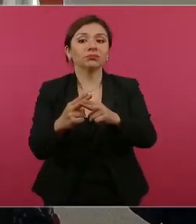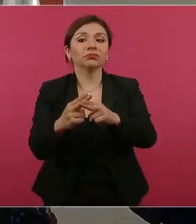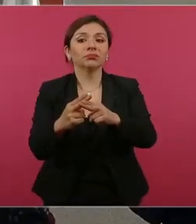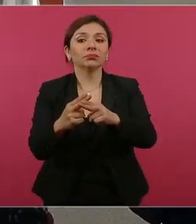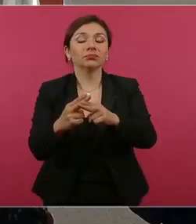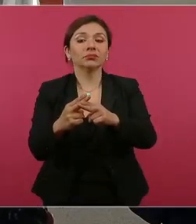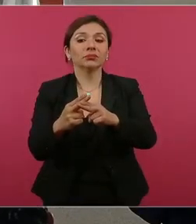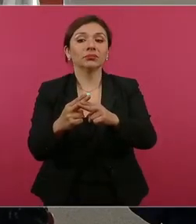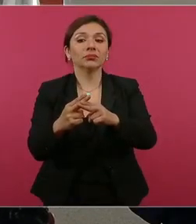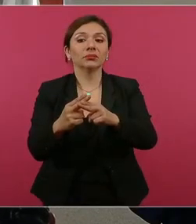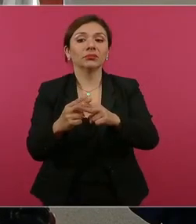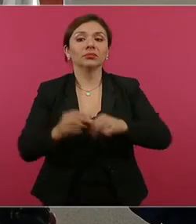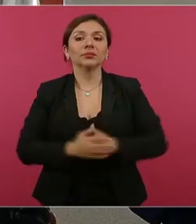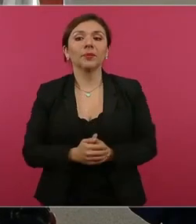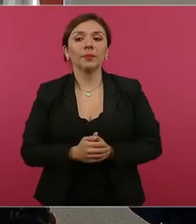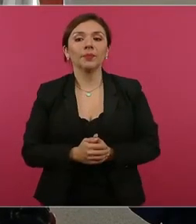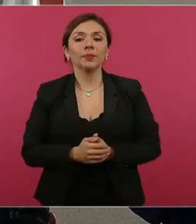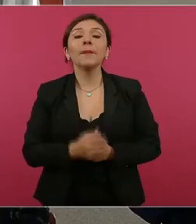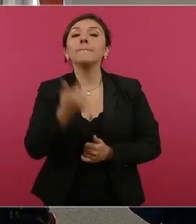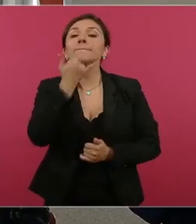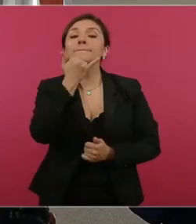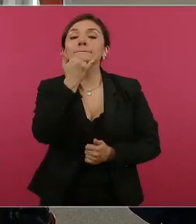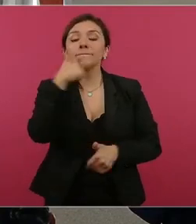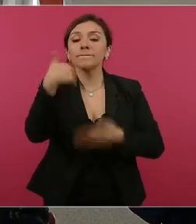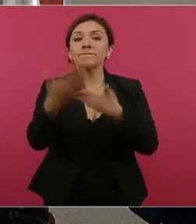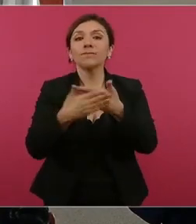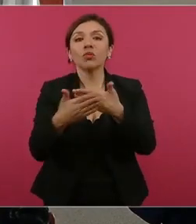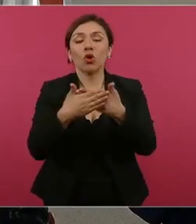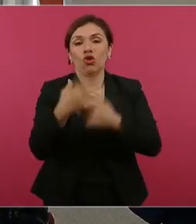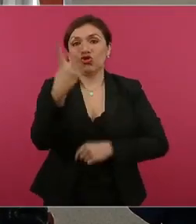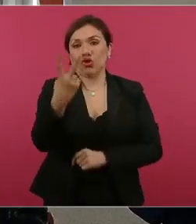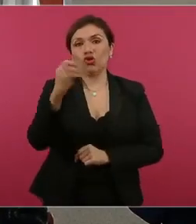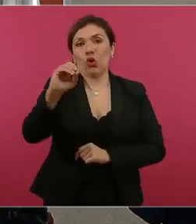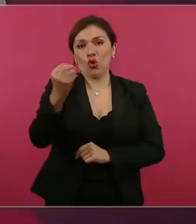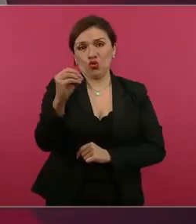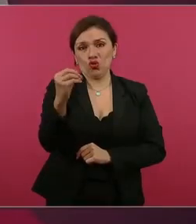se va a cumplir el 2 de octubre